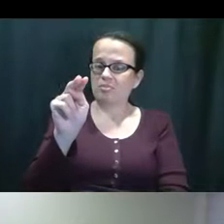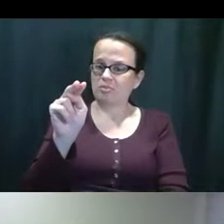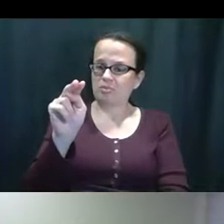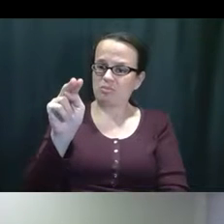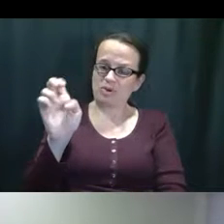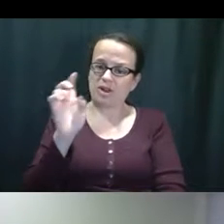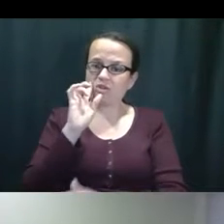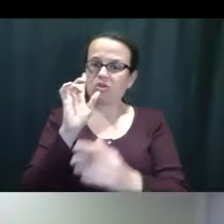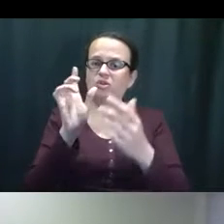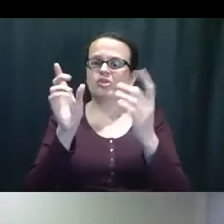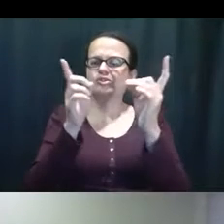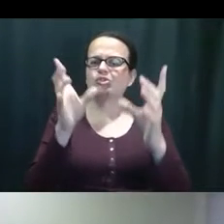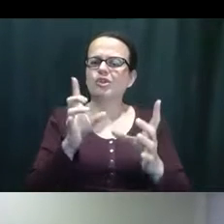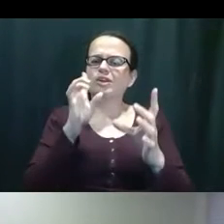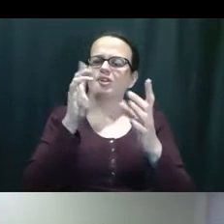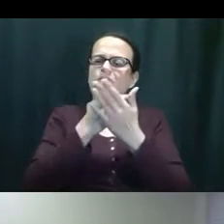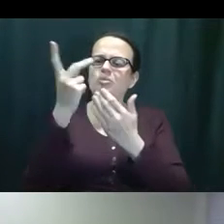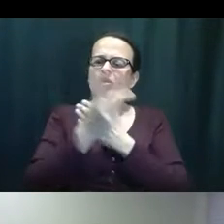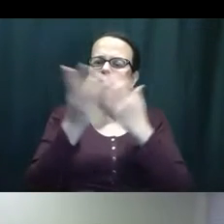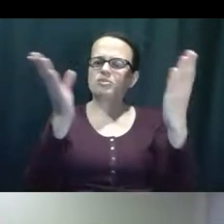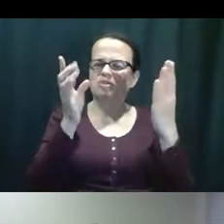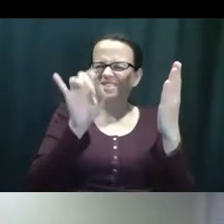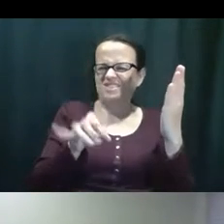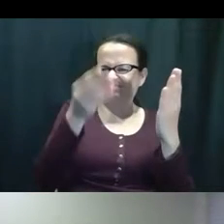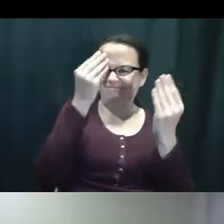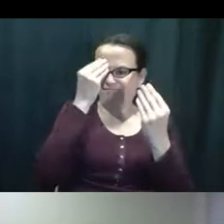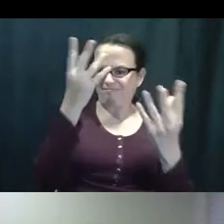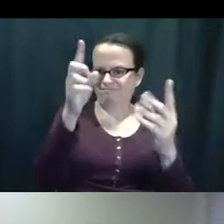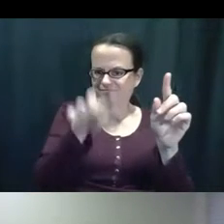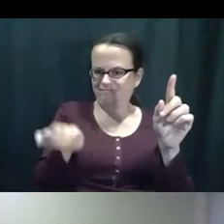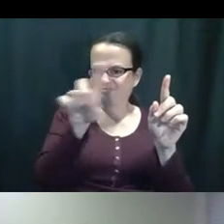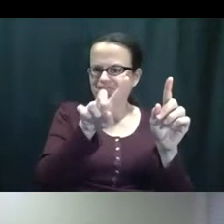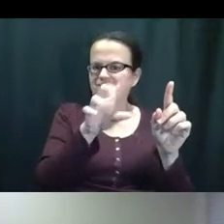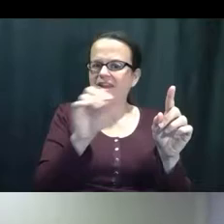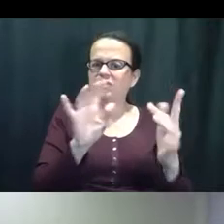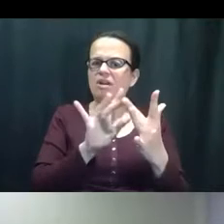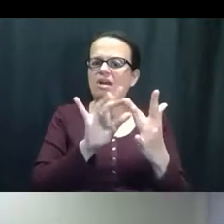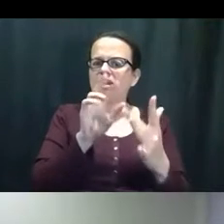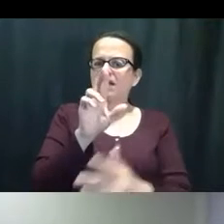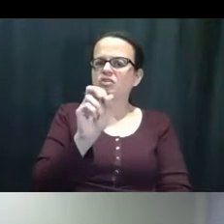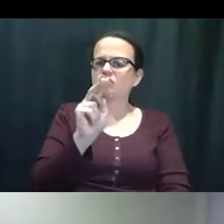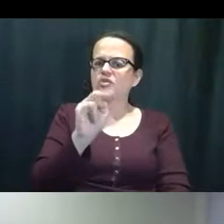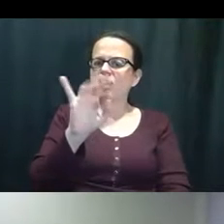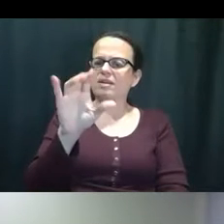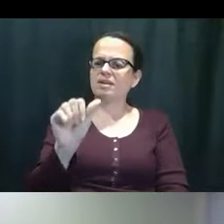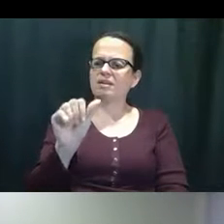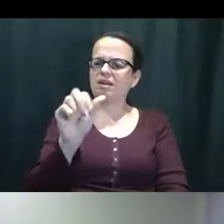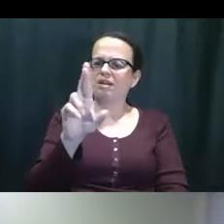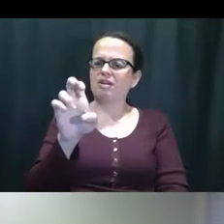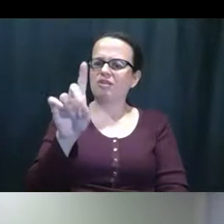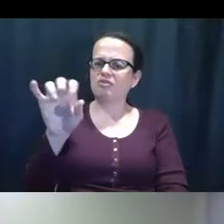Licea Moreno, la directora asociada del programa y también